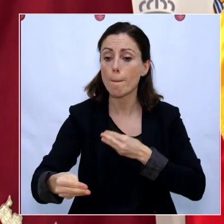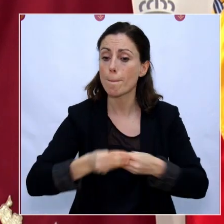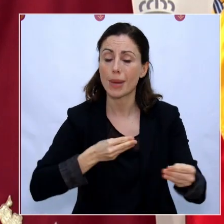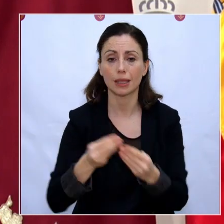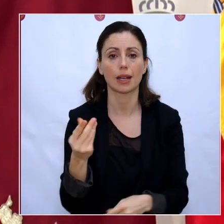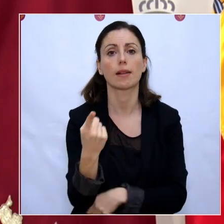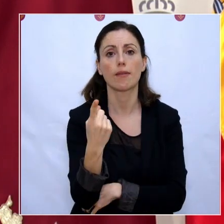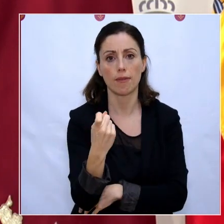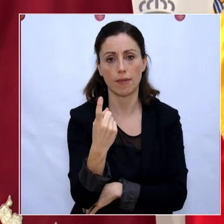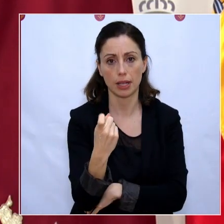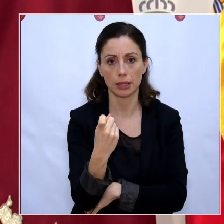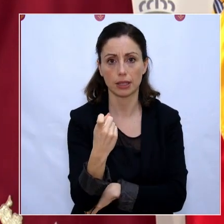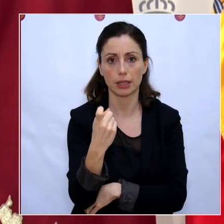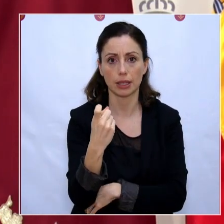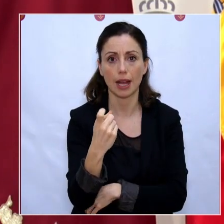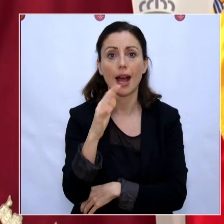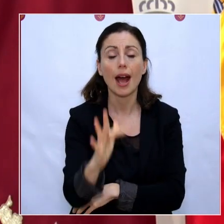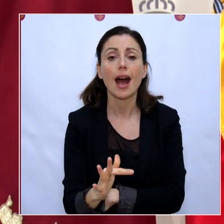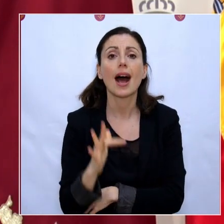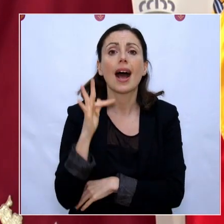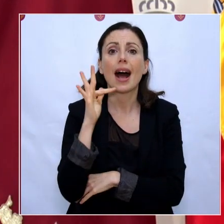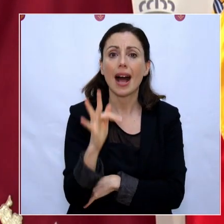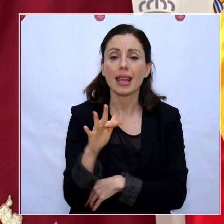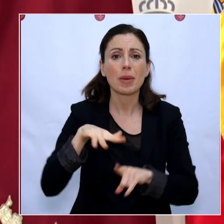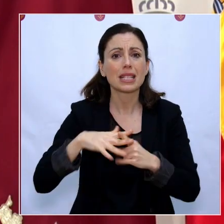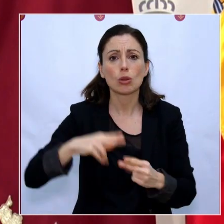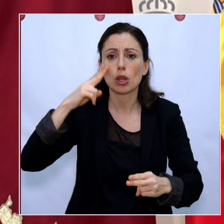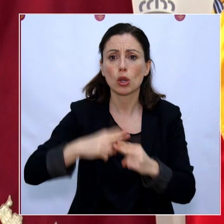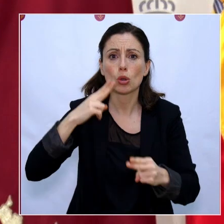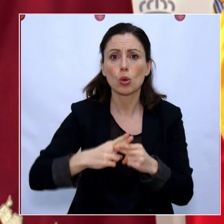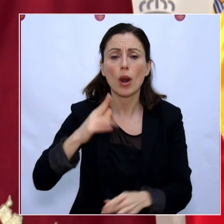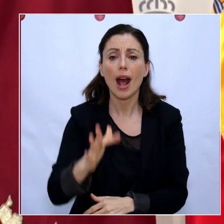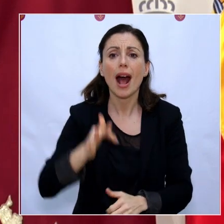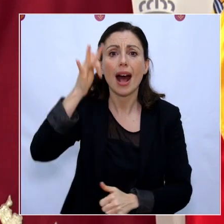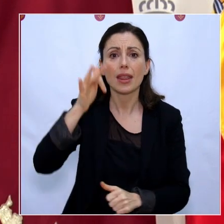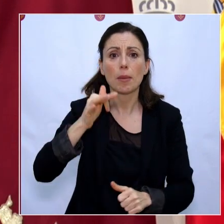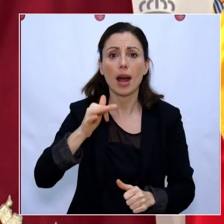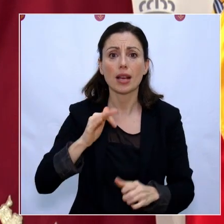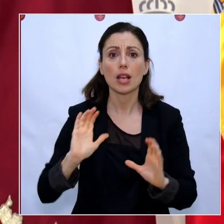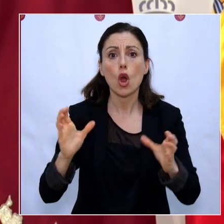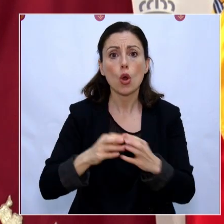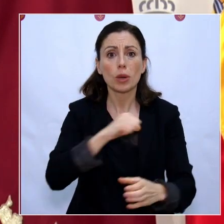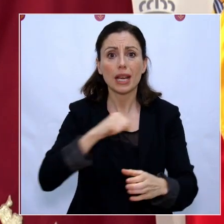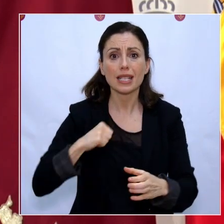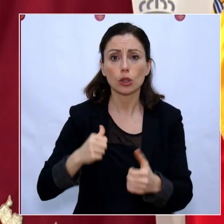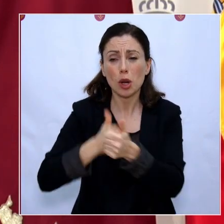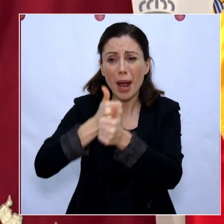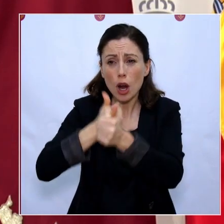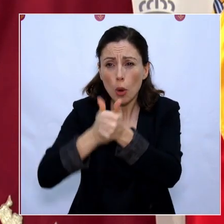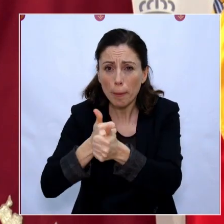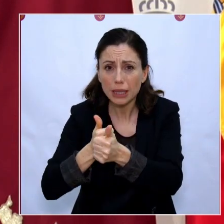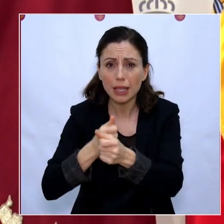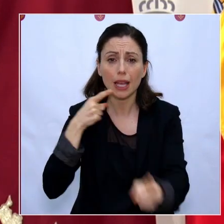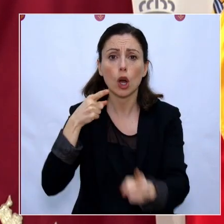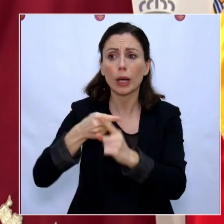necesitamos. Hay serias dificultades y una clara competencia entre comunidades autónomas para comprar por nuestra cuenta